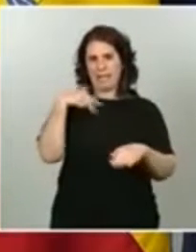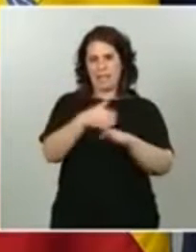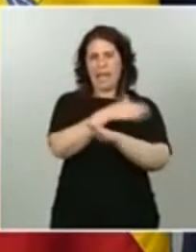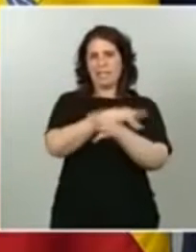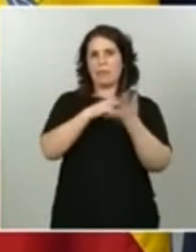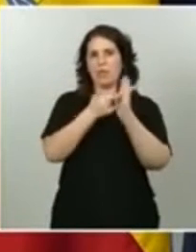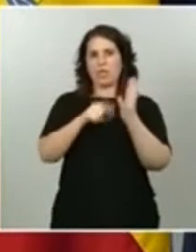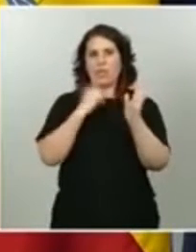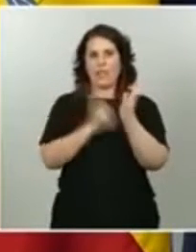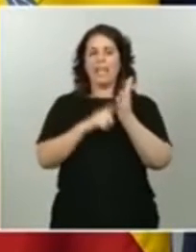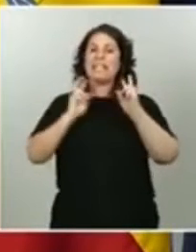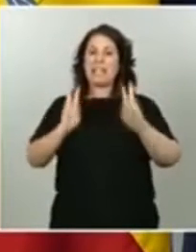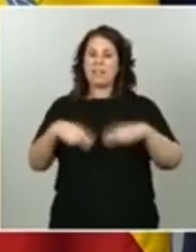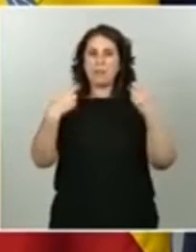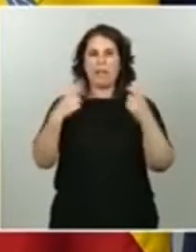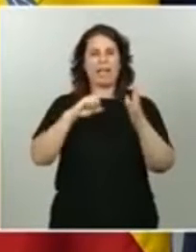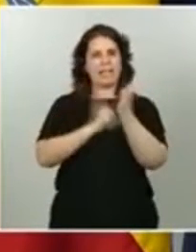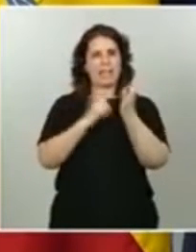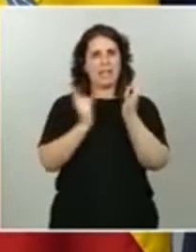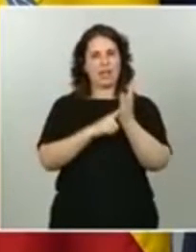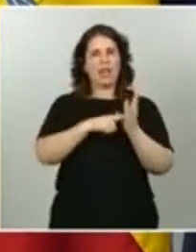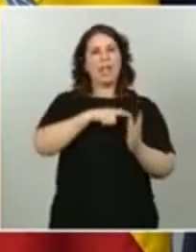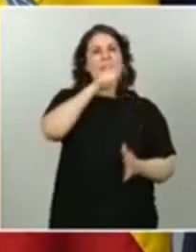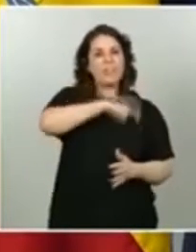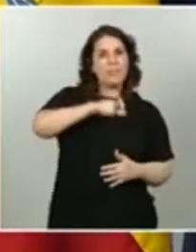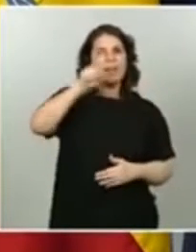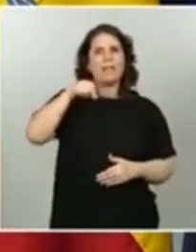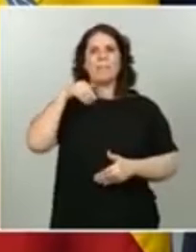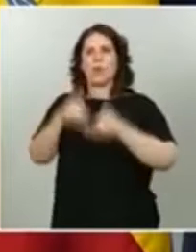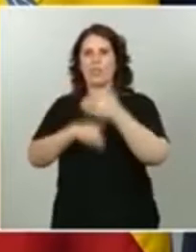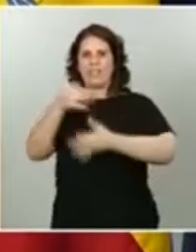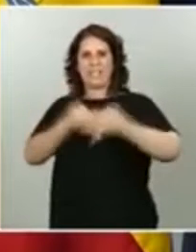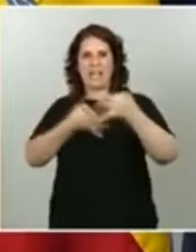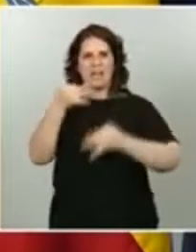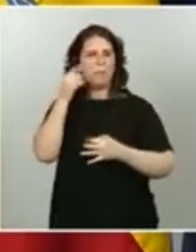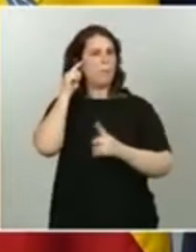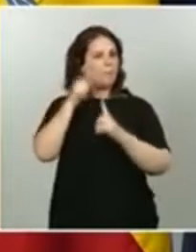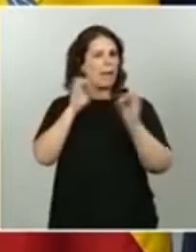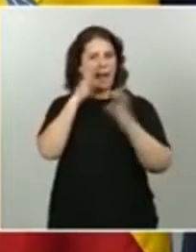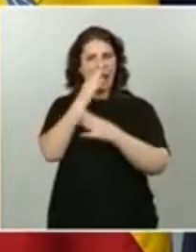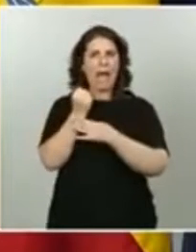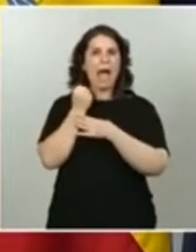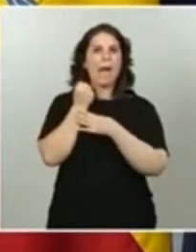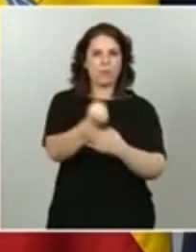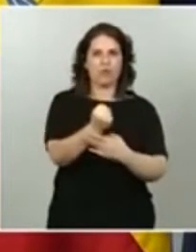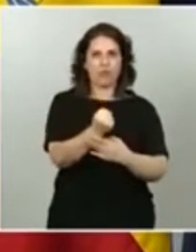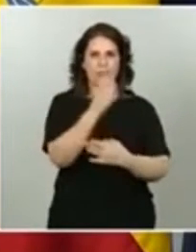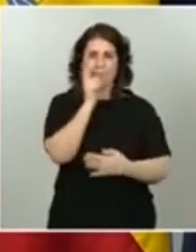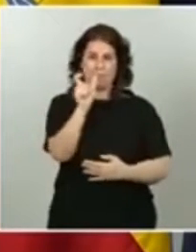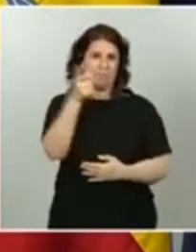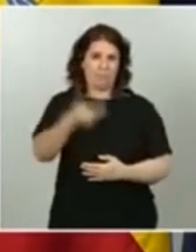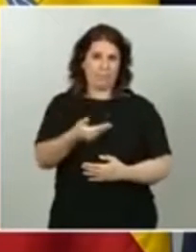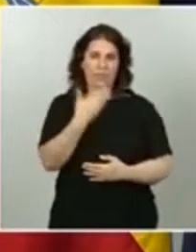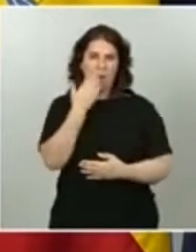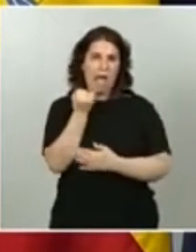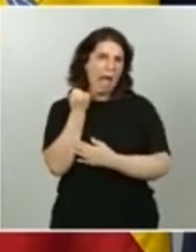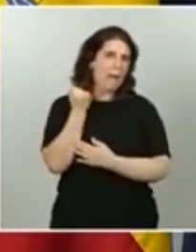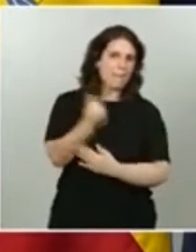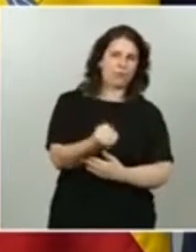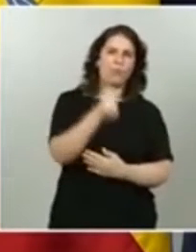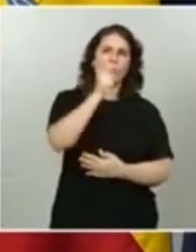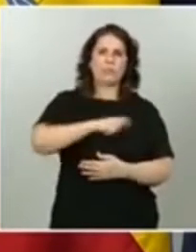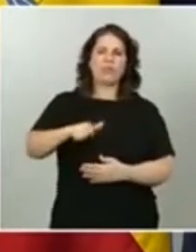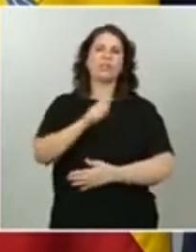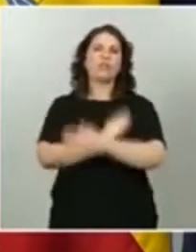legislación civil y procesal para, precisamente, el apoyo, porque esa es la palabra clave de este anteproyecto, a las personas con